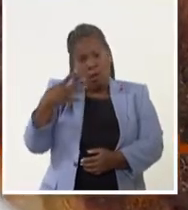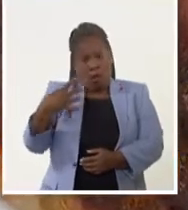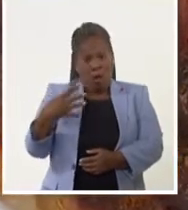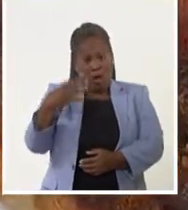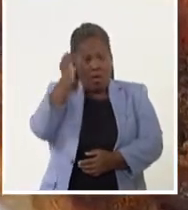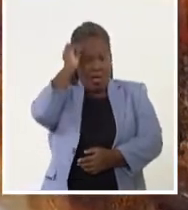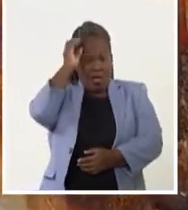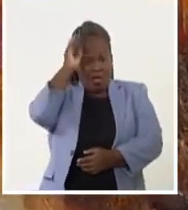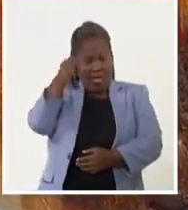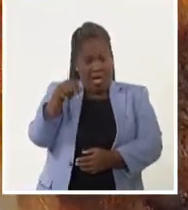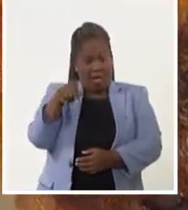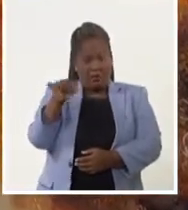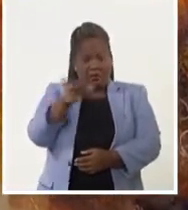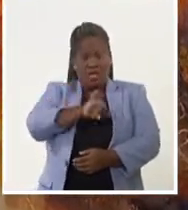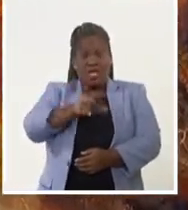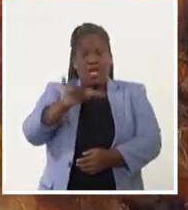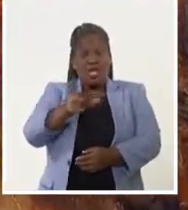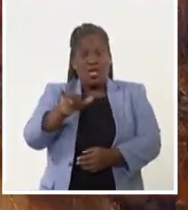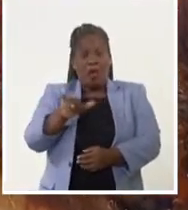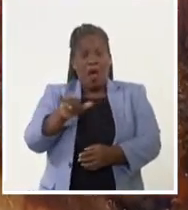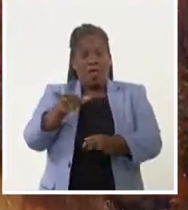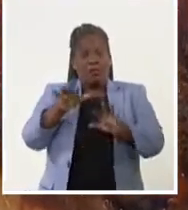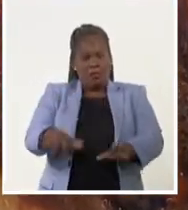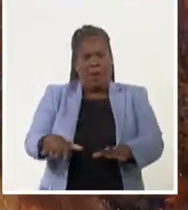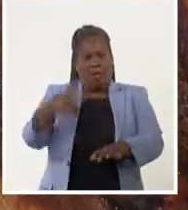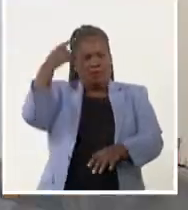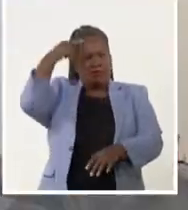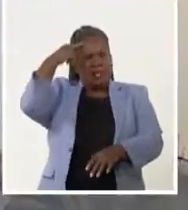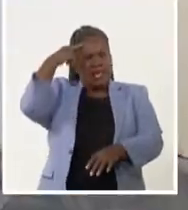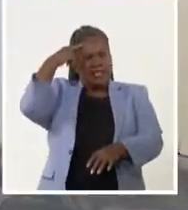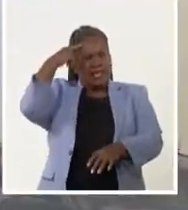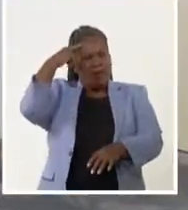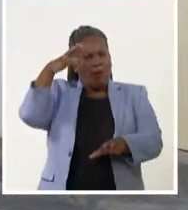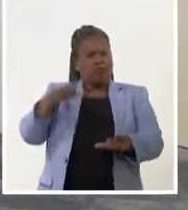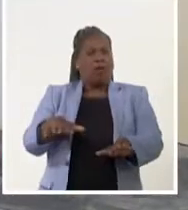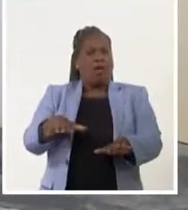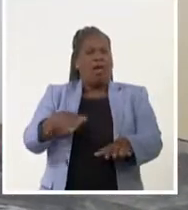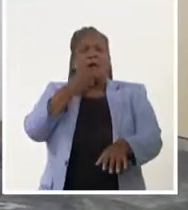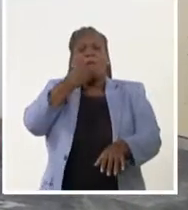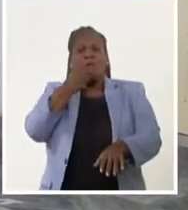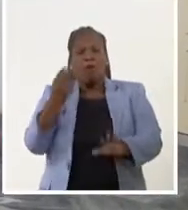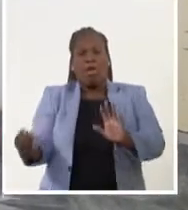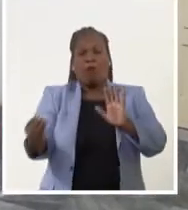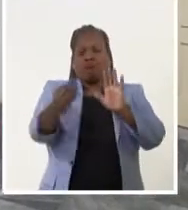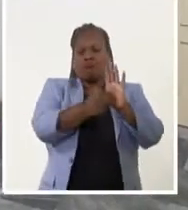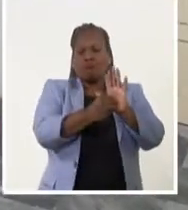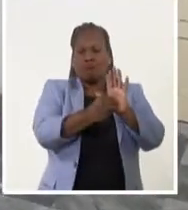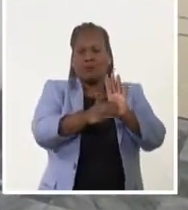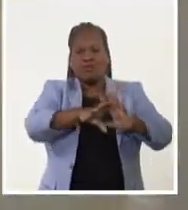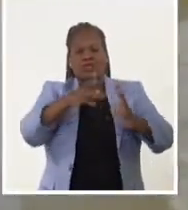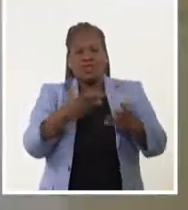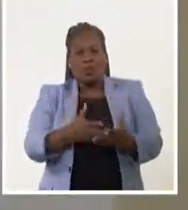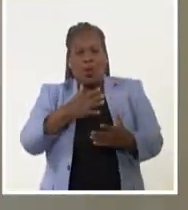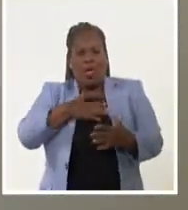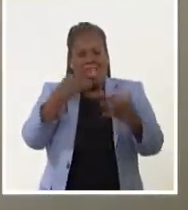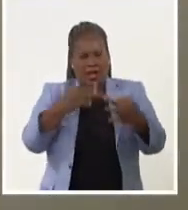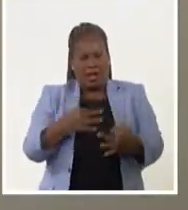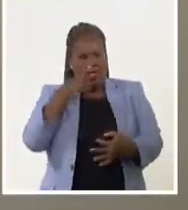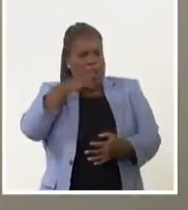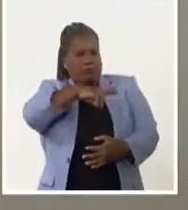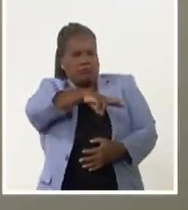en una especie de corte en el cerebro humano y se puede aplicar absolutamente en todas nuestras realidades.